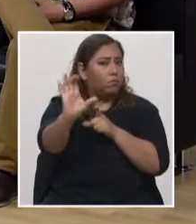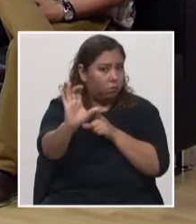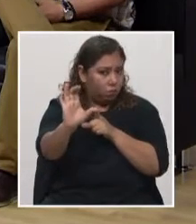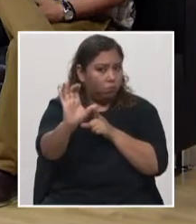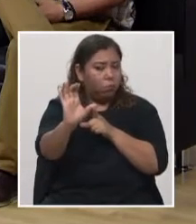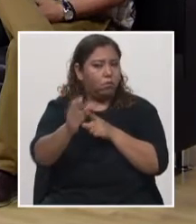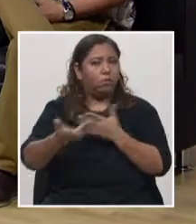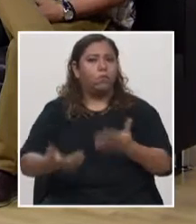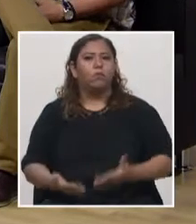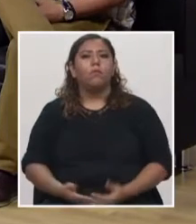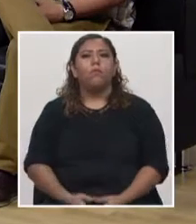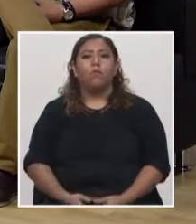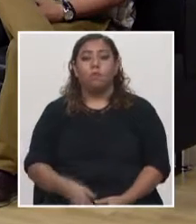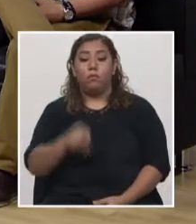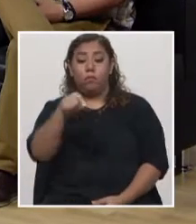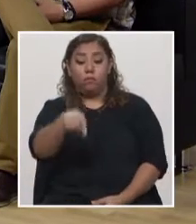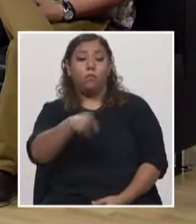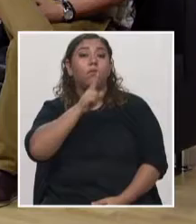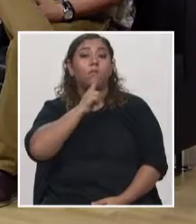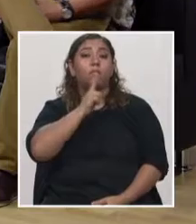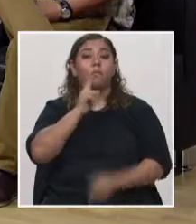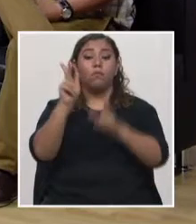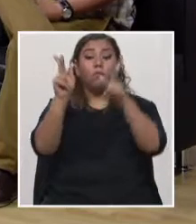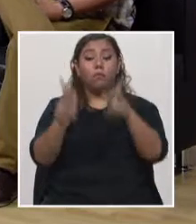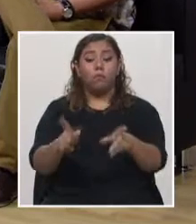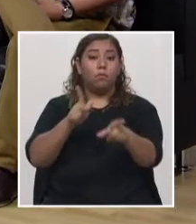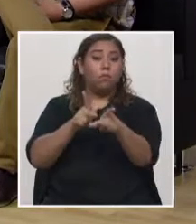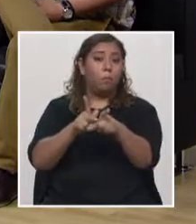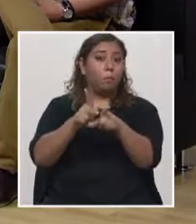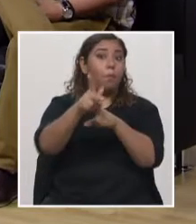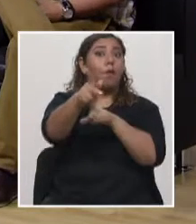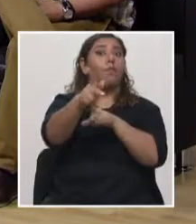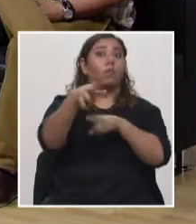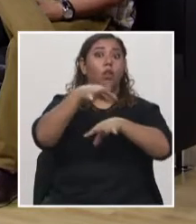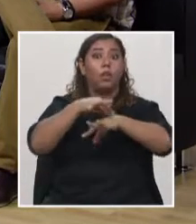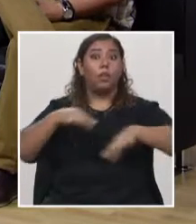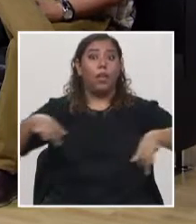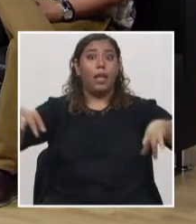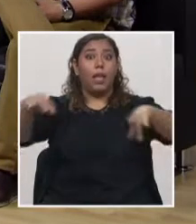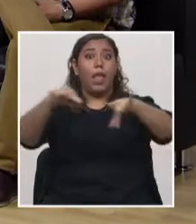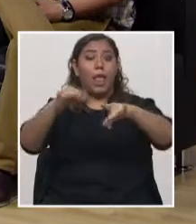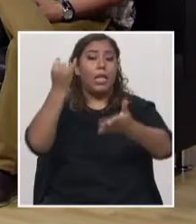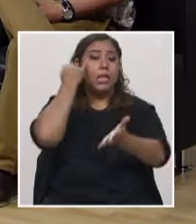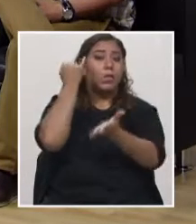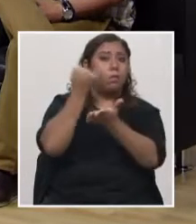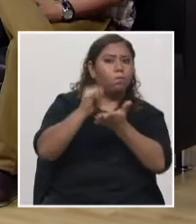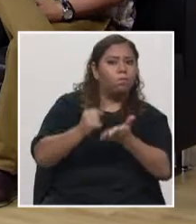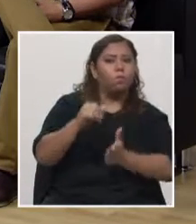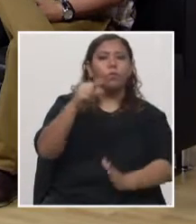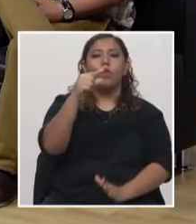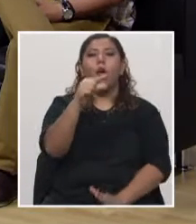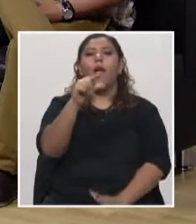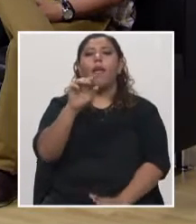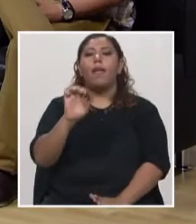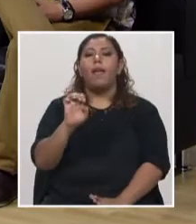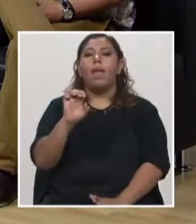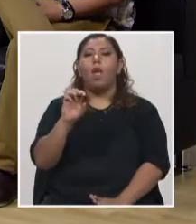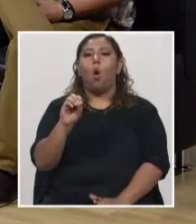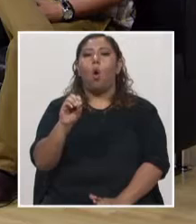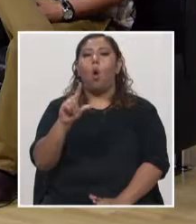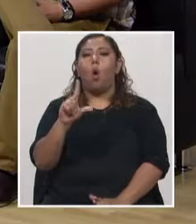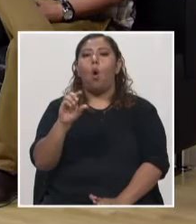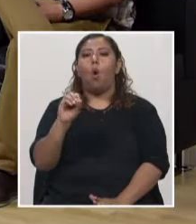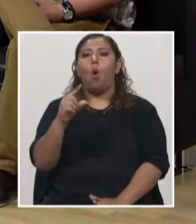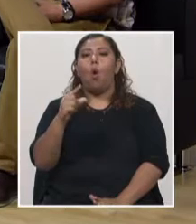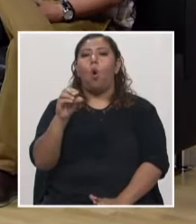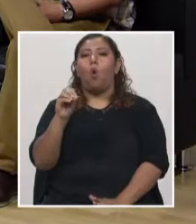de tener a Honduras profesionales en geología. Así es, la geología debe de ser una de las principales carreras